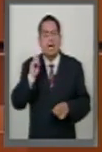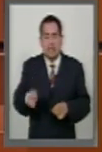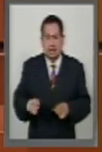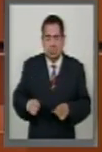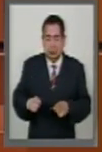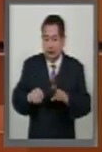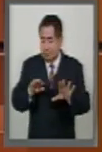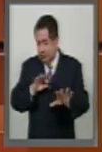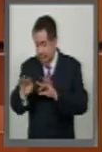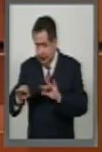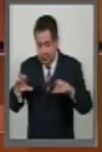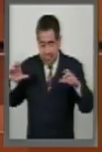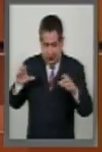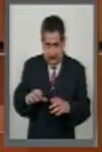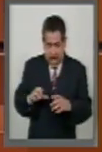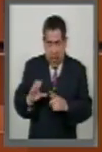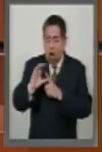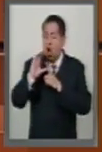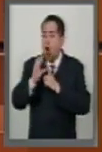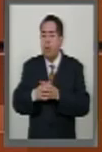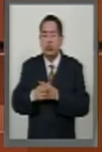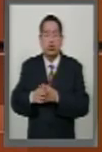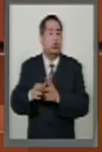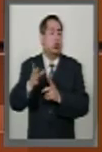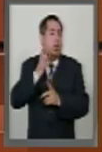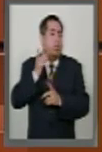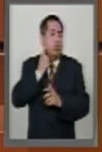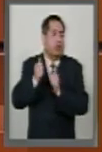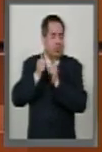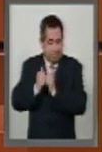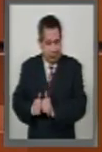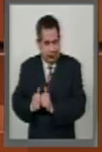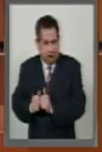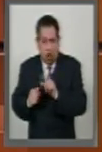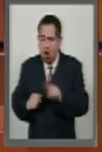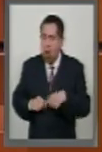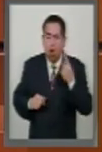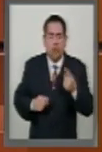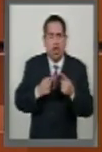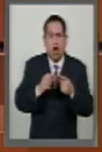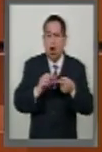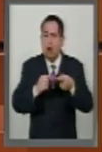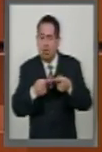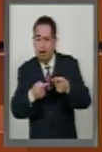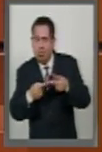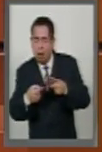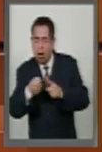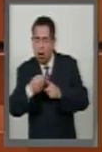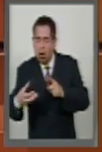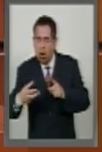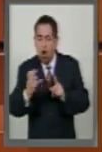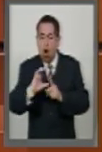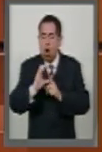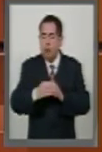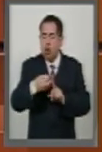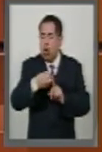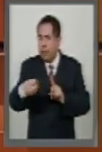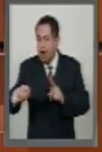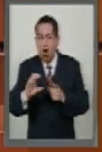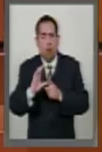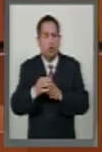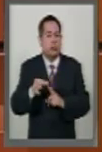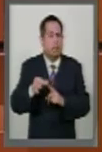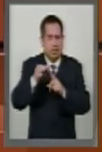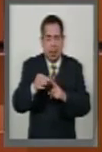conformación de la comisión permanente respecto a las demás comisiones ordinarias y especiales.